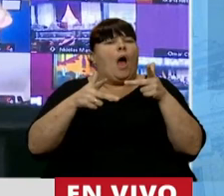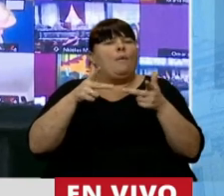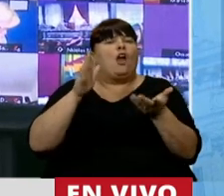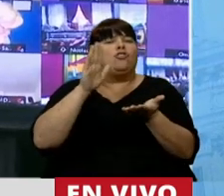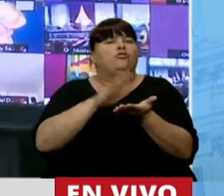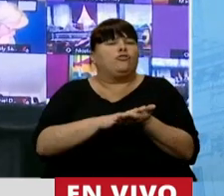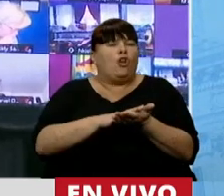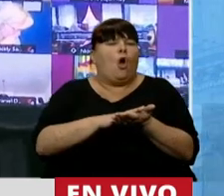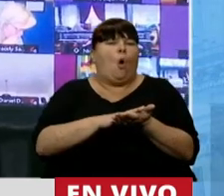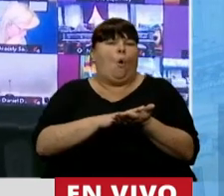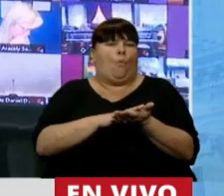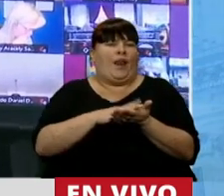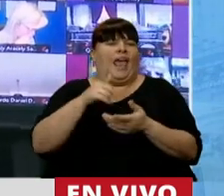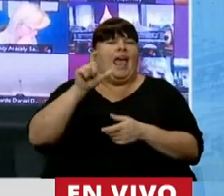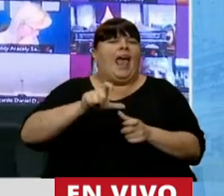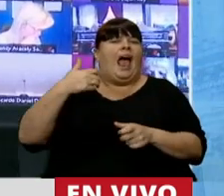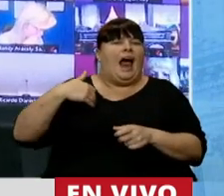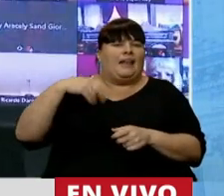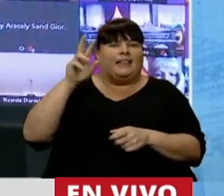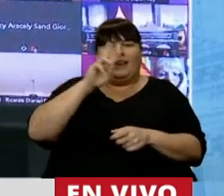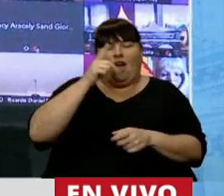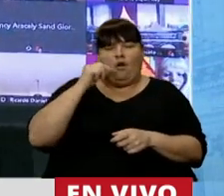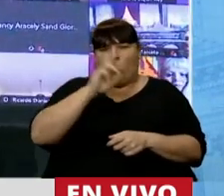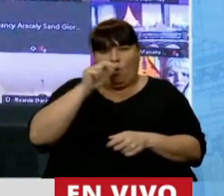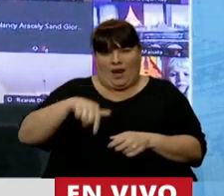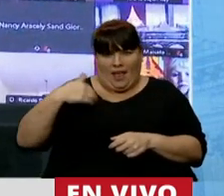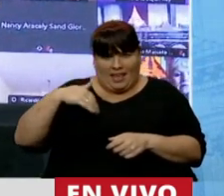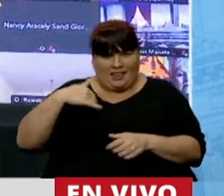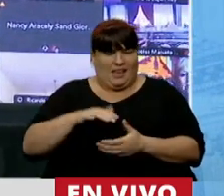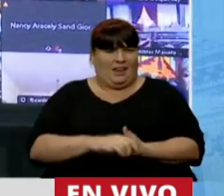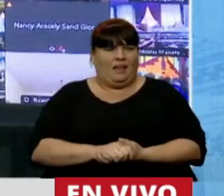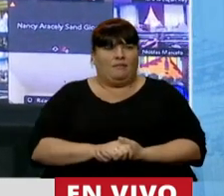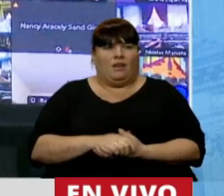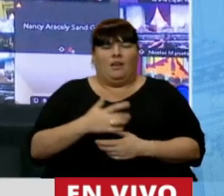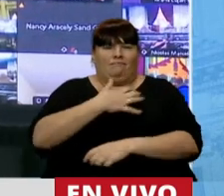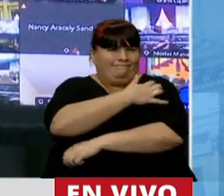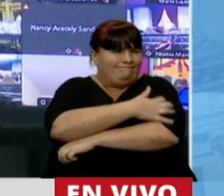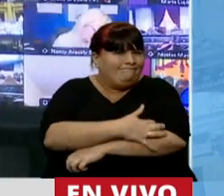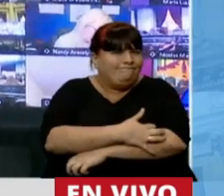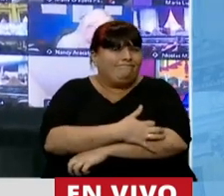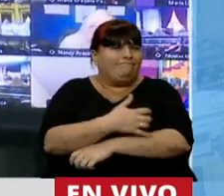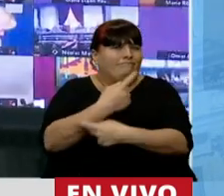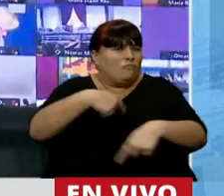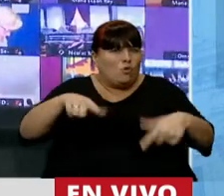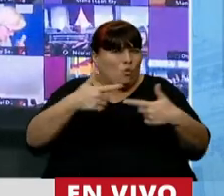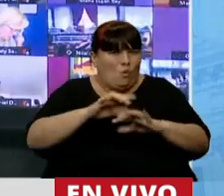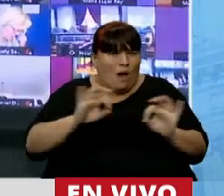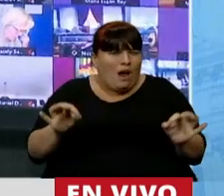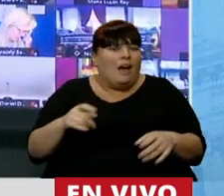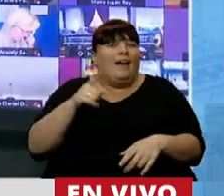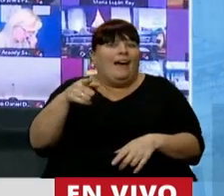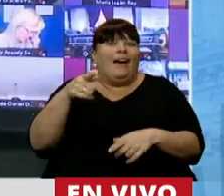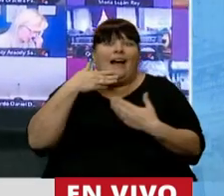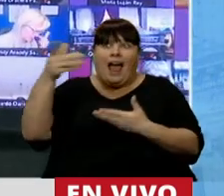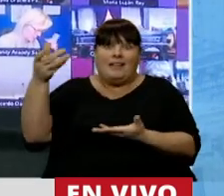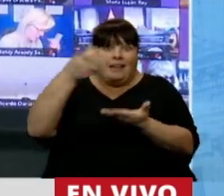hablar de las argentinas y argentinos que nada tienen y que se van a ver